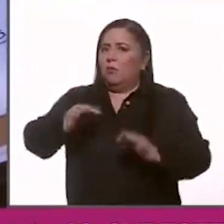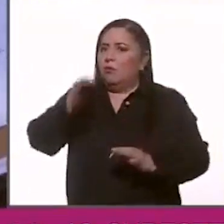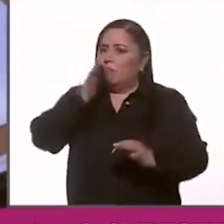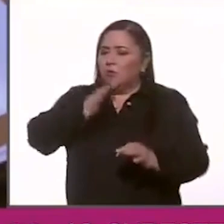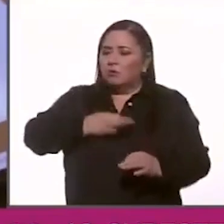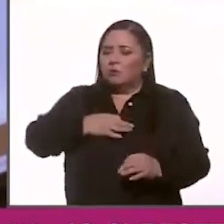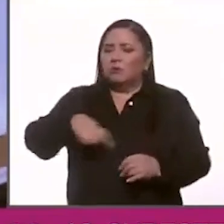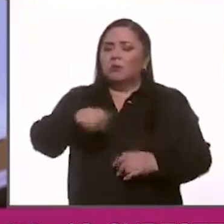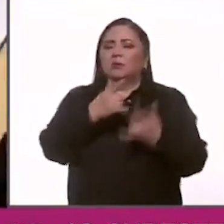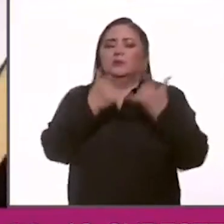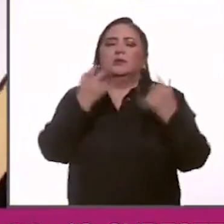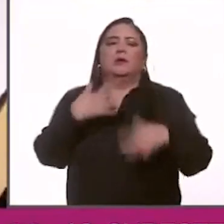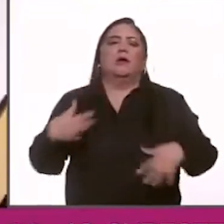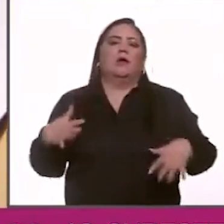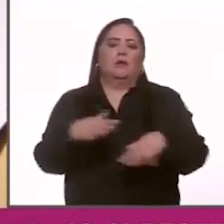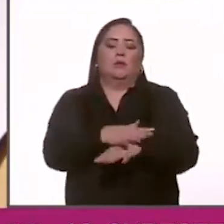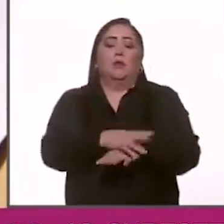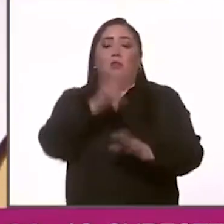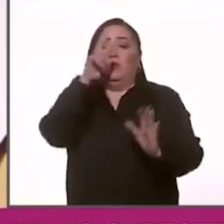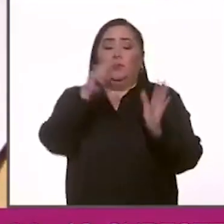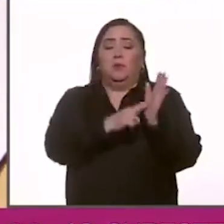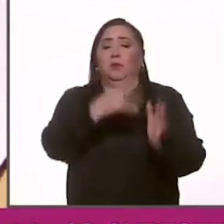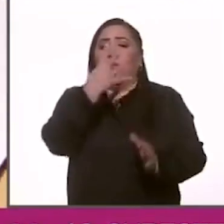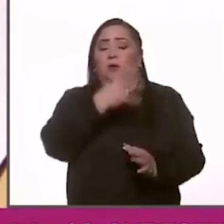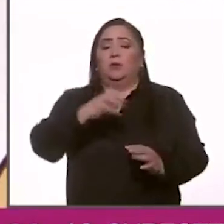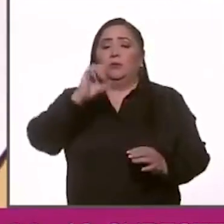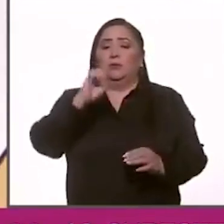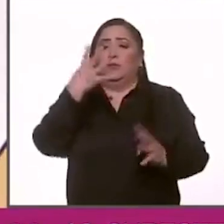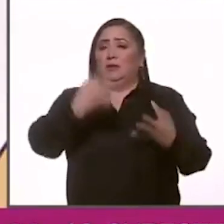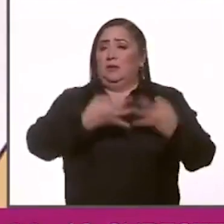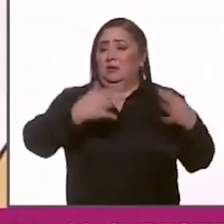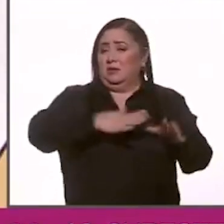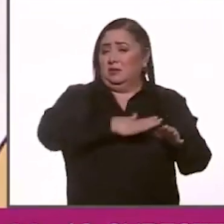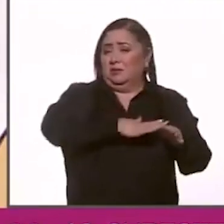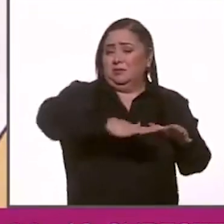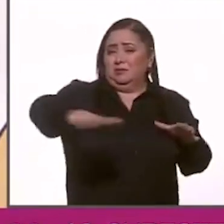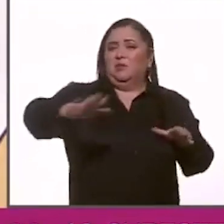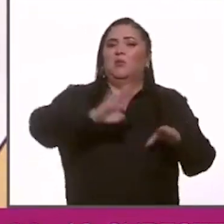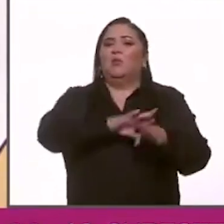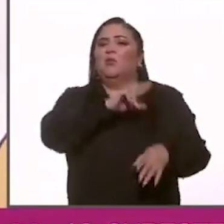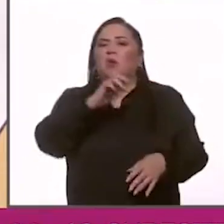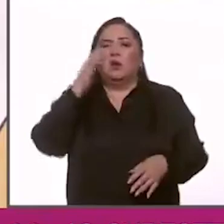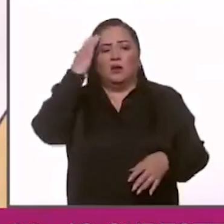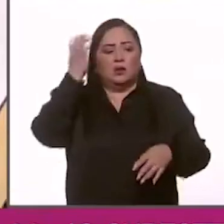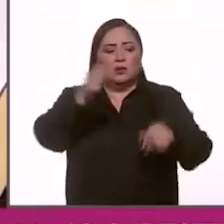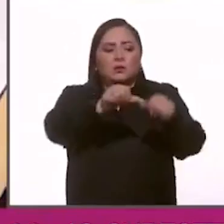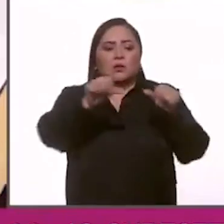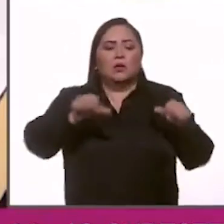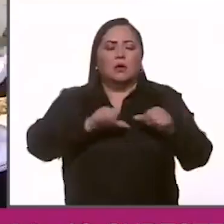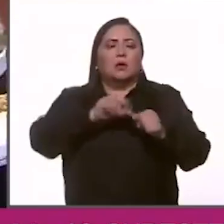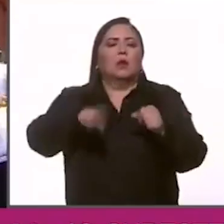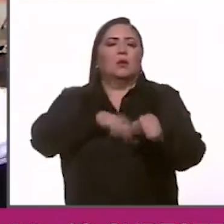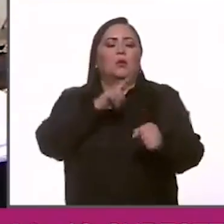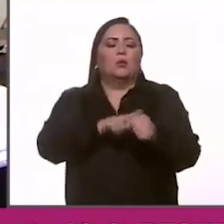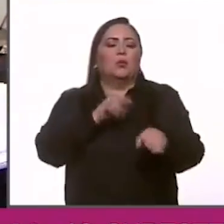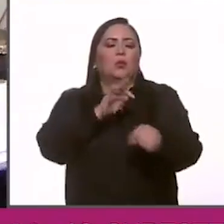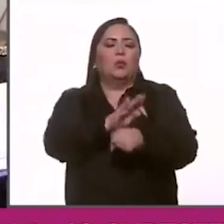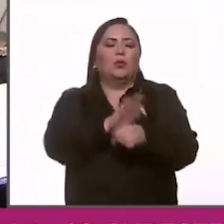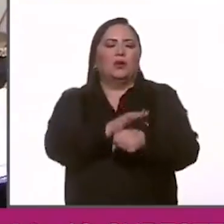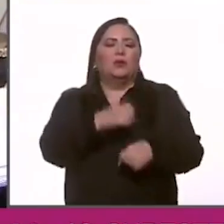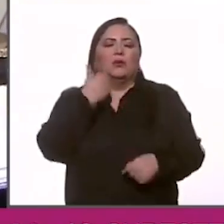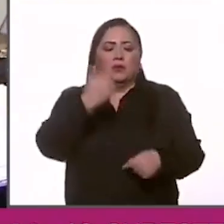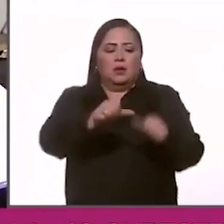que cambiará su historia. 2.460 hectáreas fueron reconocidas como área natural protegida con la